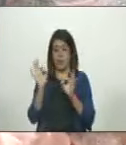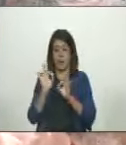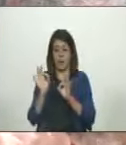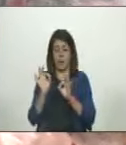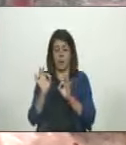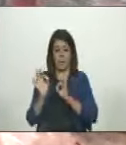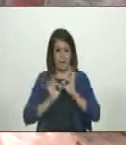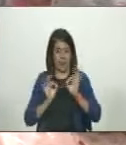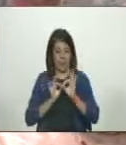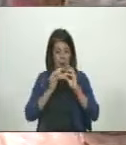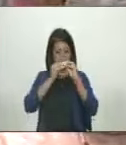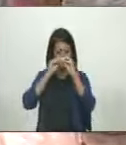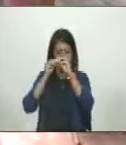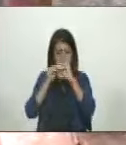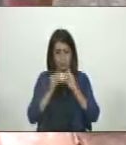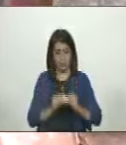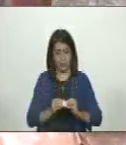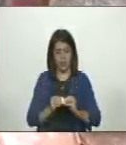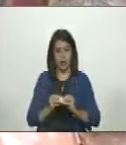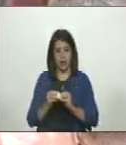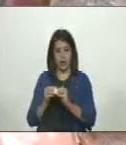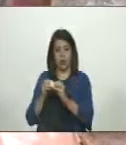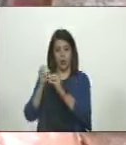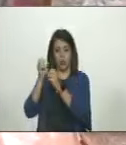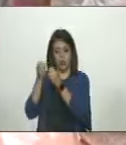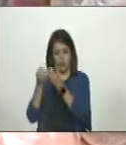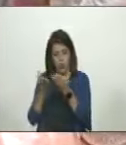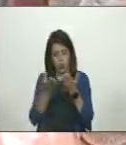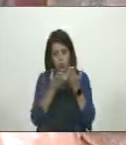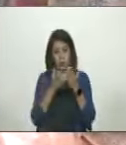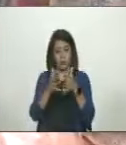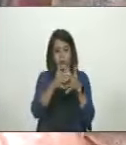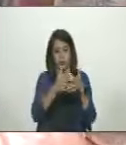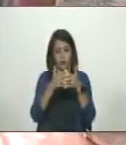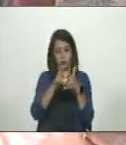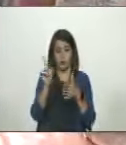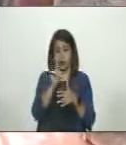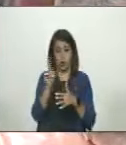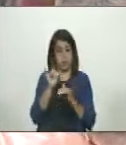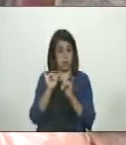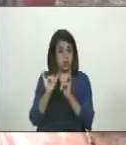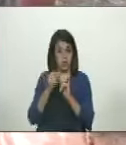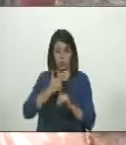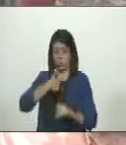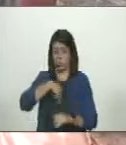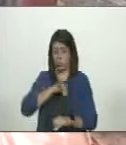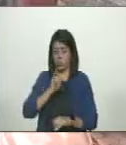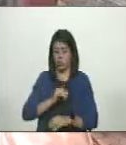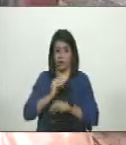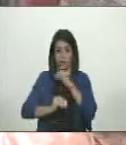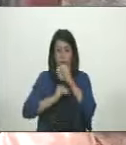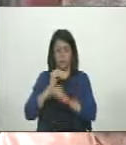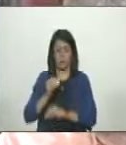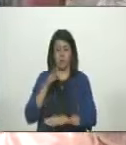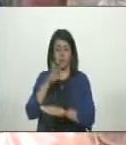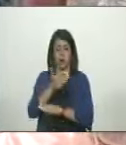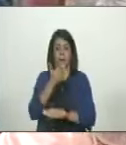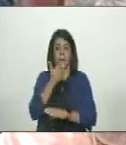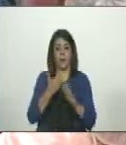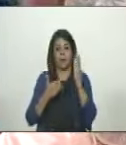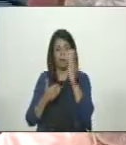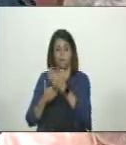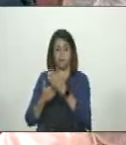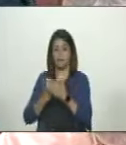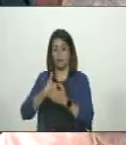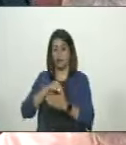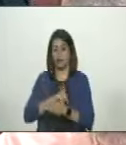maquillar ni tratar de bondadoso ni humanitario al gobierno norteamericano. No somos nosotros precisamente quienes hemos ido a pedir sanciones.